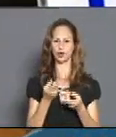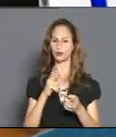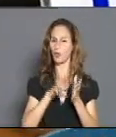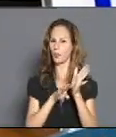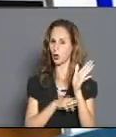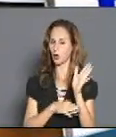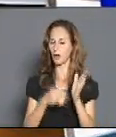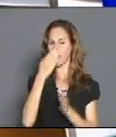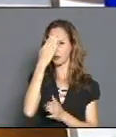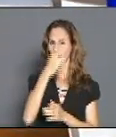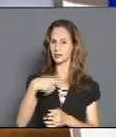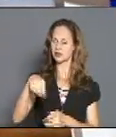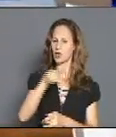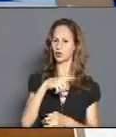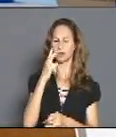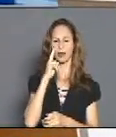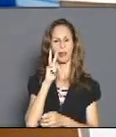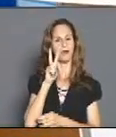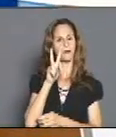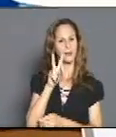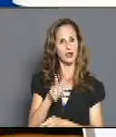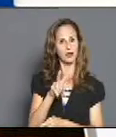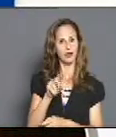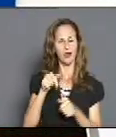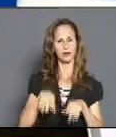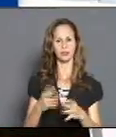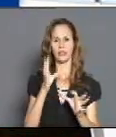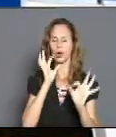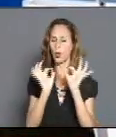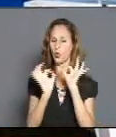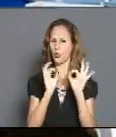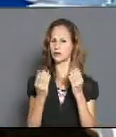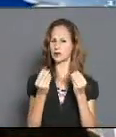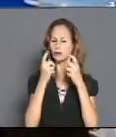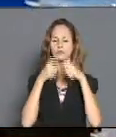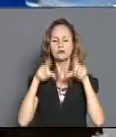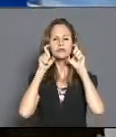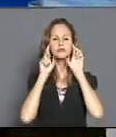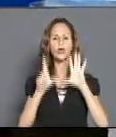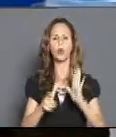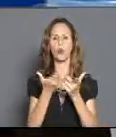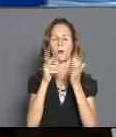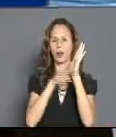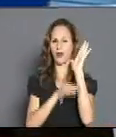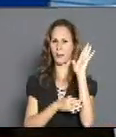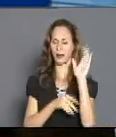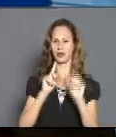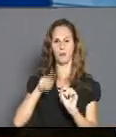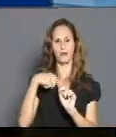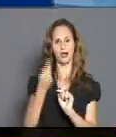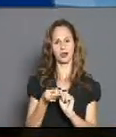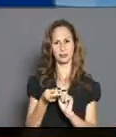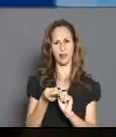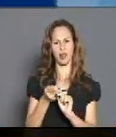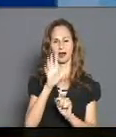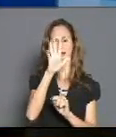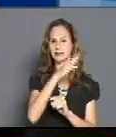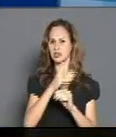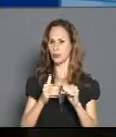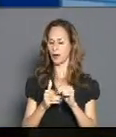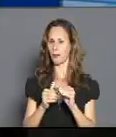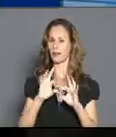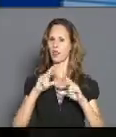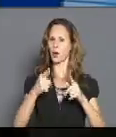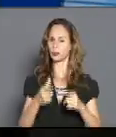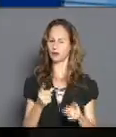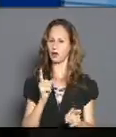muchísimas gracias a todos por estar en la sintonía. Cuídese mucho, use el nasobuco y también cumpla todas las medidas. Mañana la cita a las 5 y 30 de la